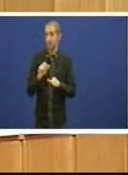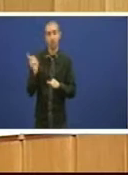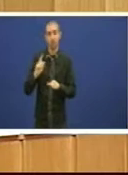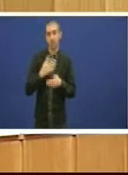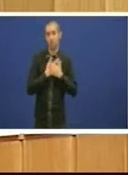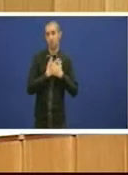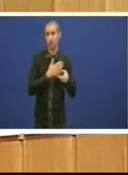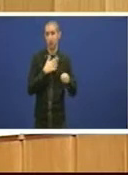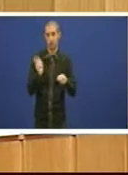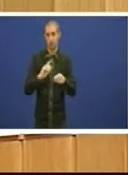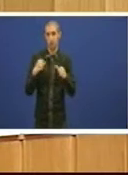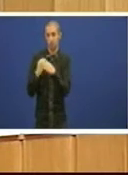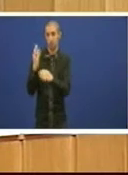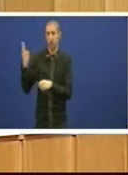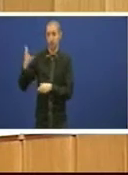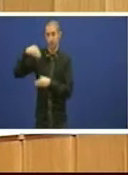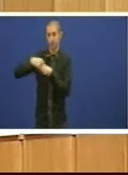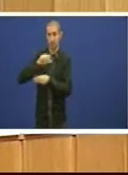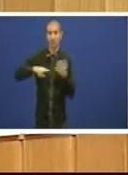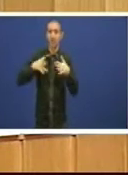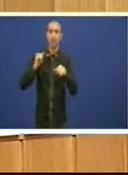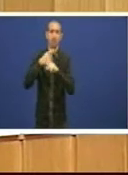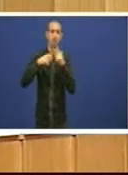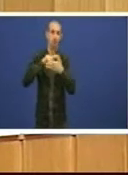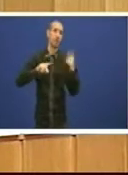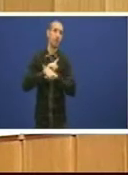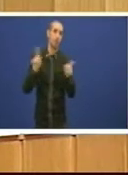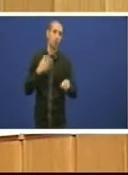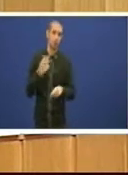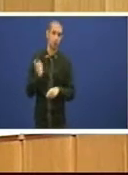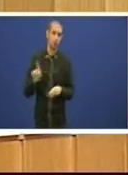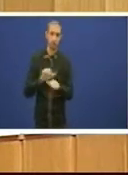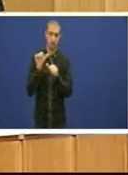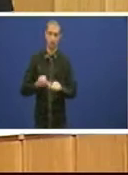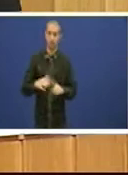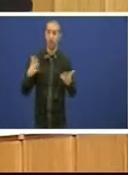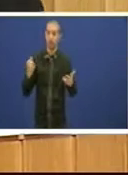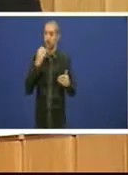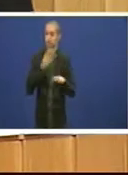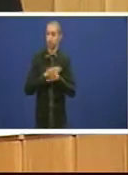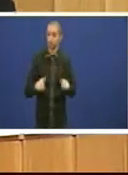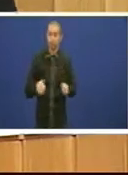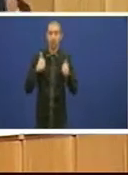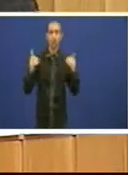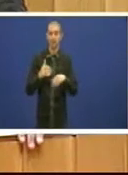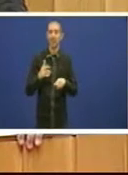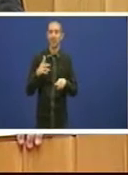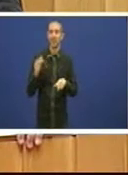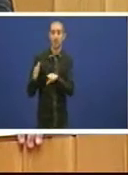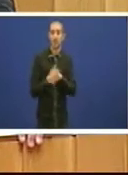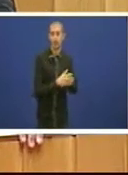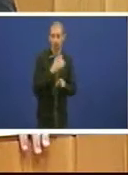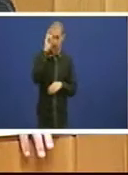do Partido Popular minda xunta de Galiza ben e non é esa e ademais non sabemos calé